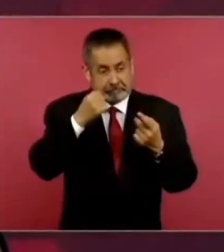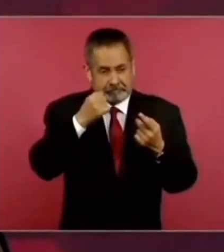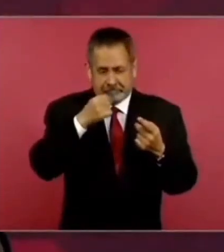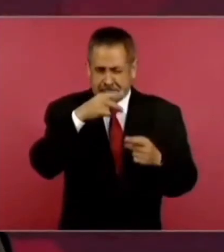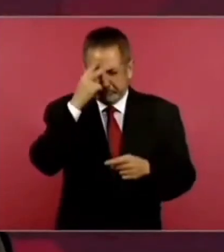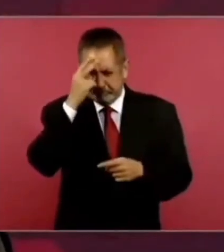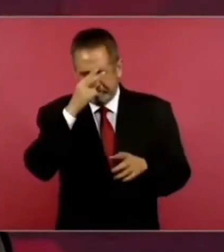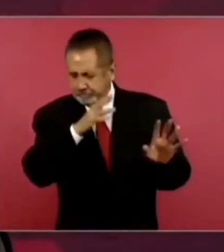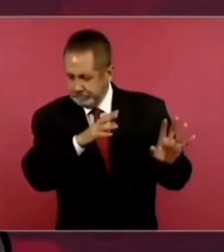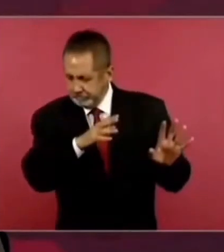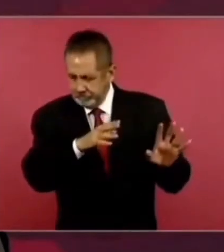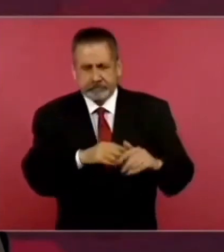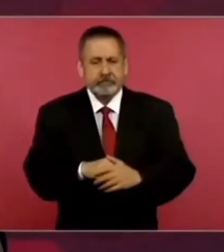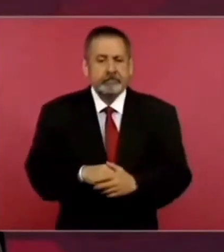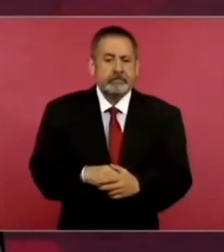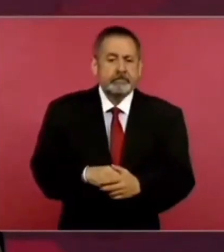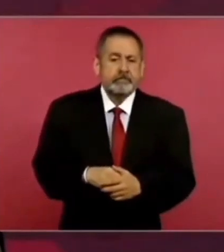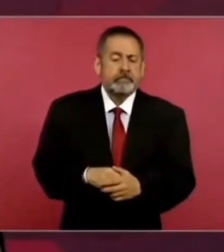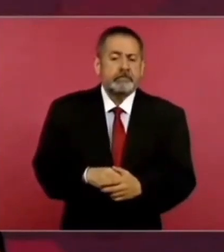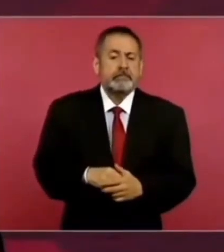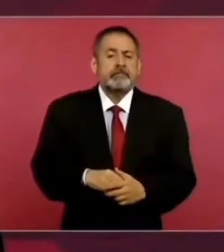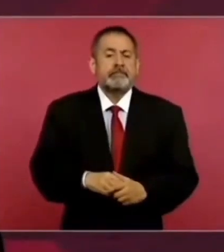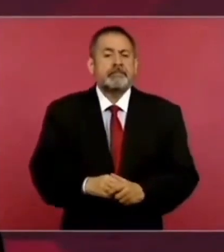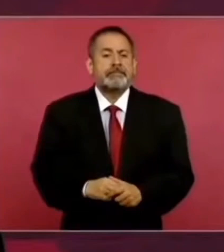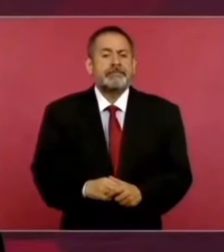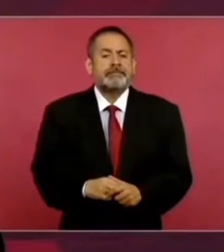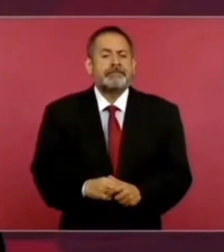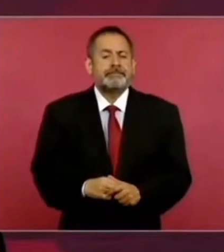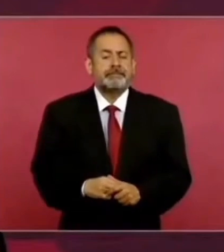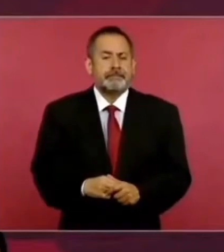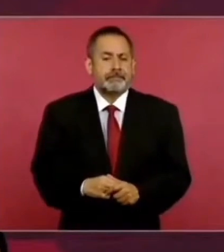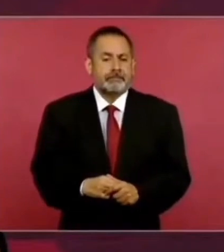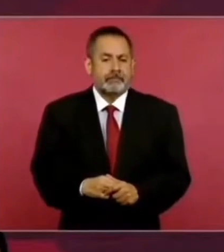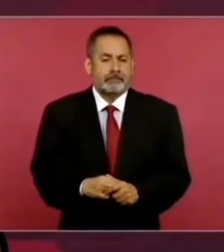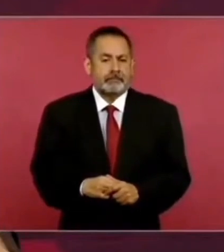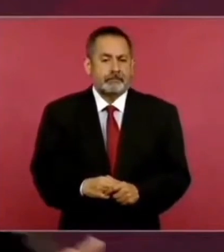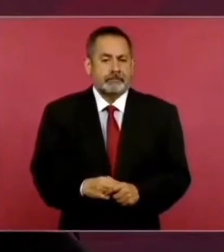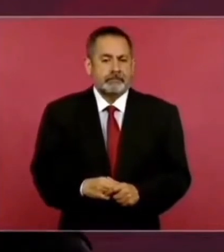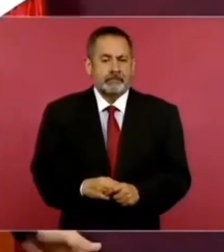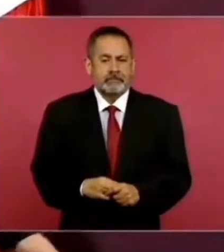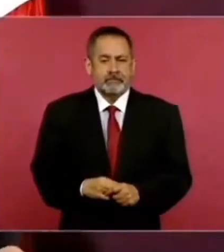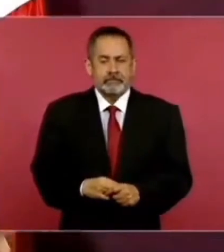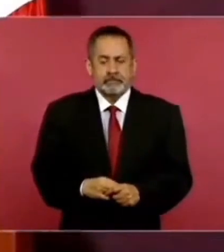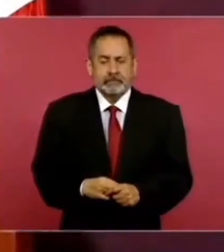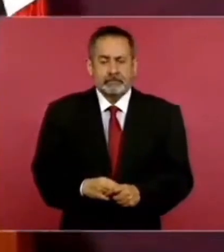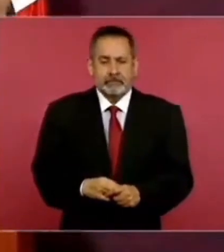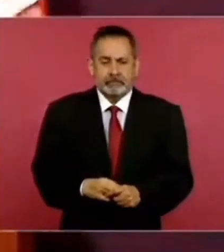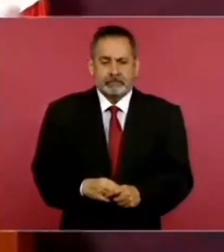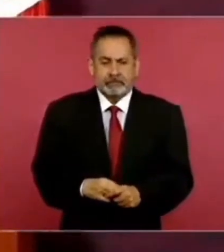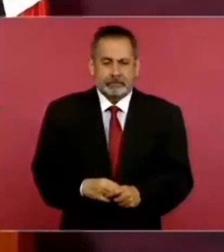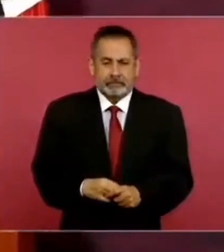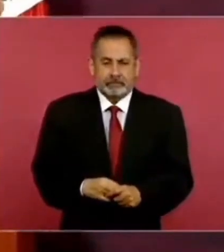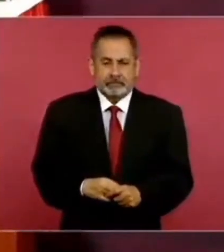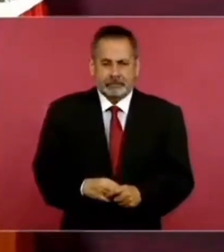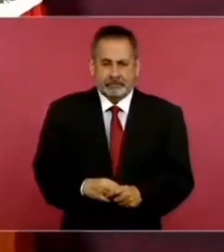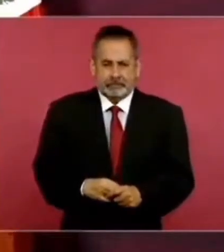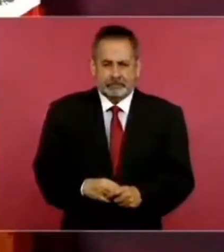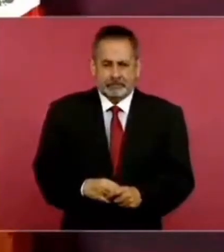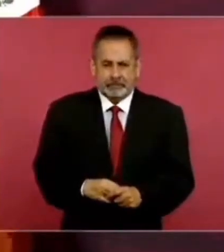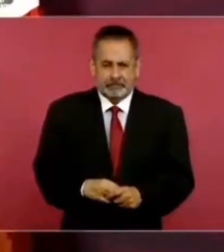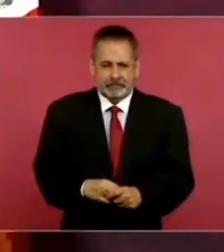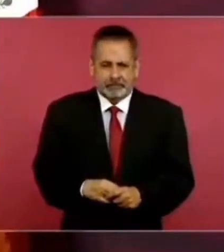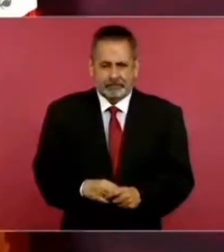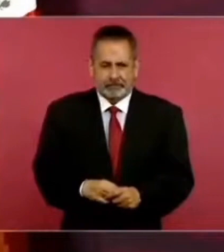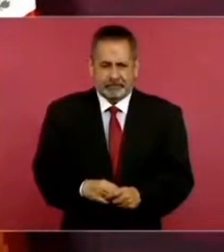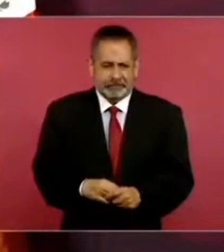malinterpretar. Hasta cuando saquearon